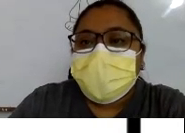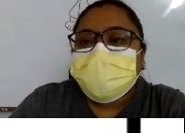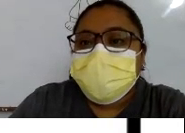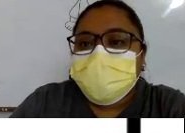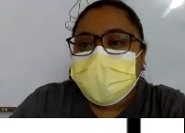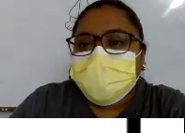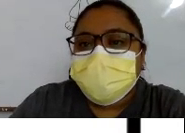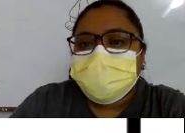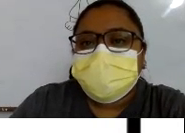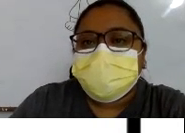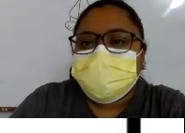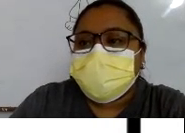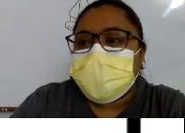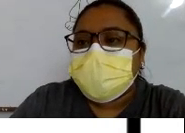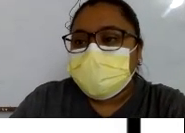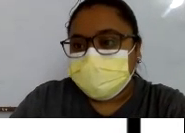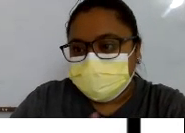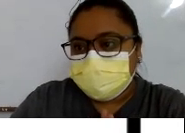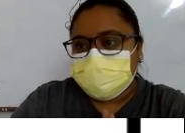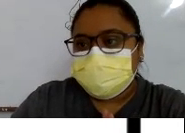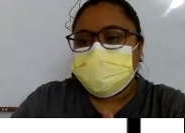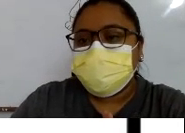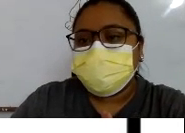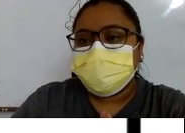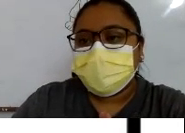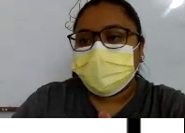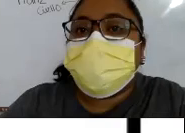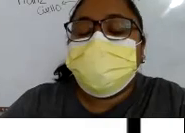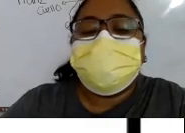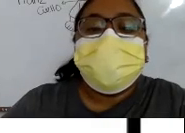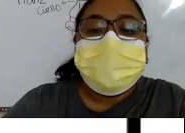Voy a Terminar Por acá Y ahorita Continúo Solo voy A darle A los Chicos De Clases Si